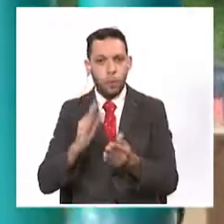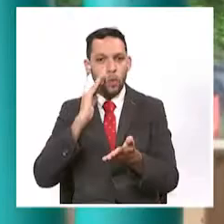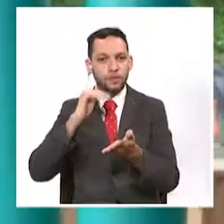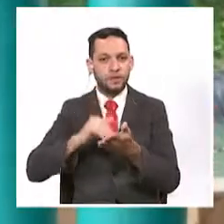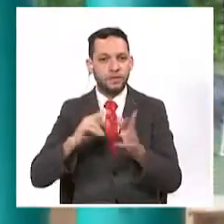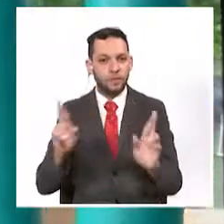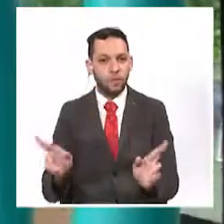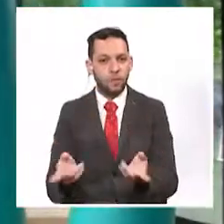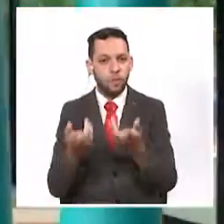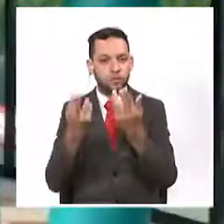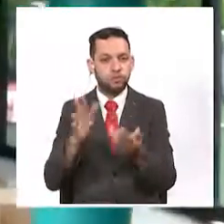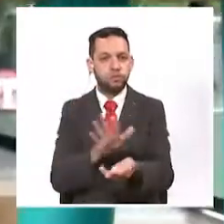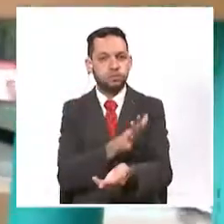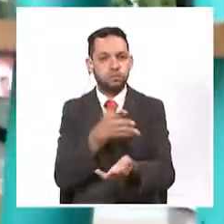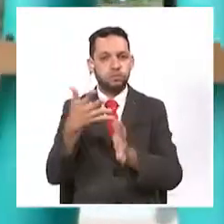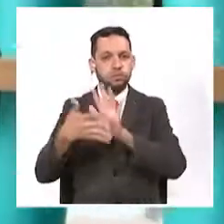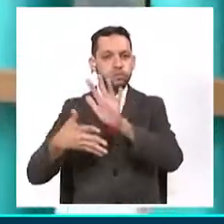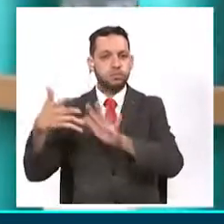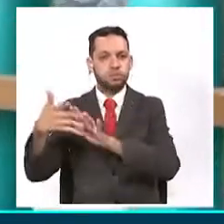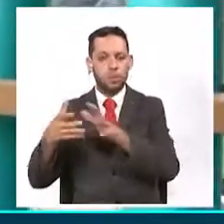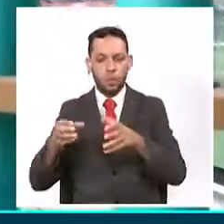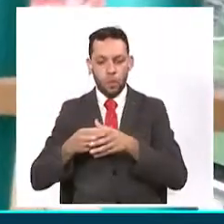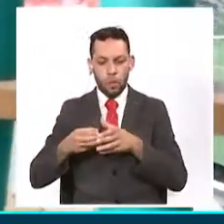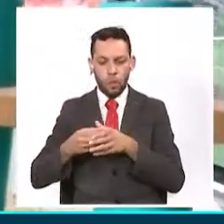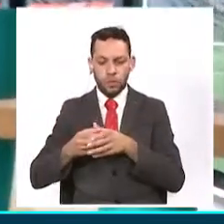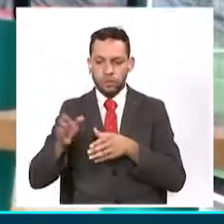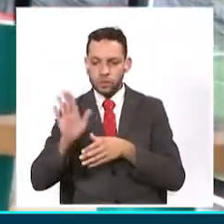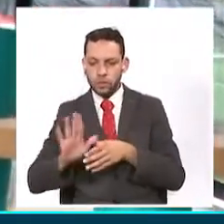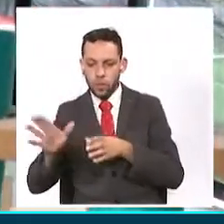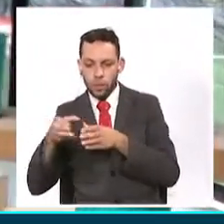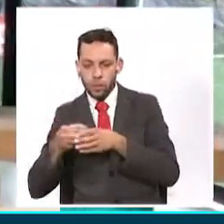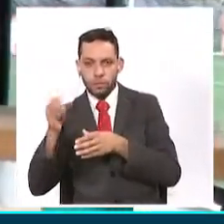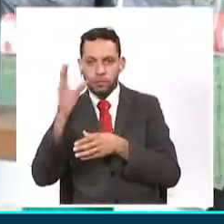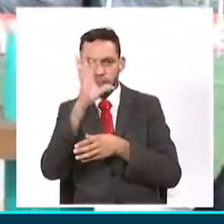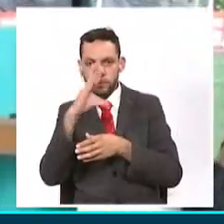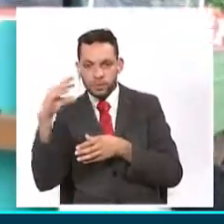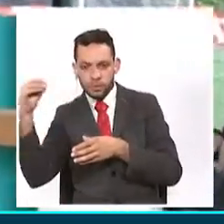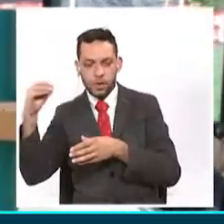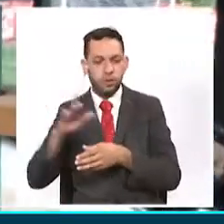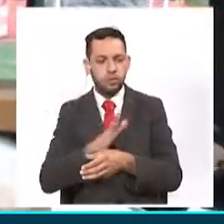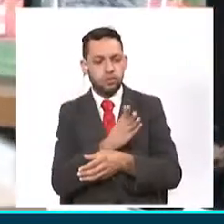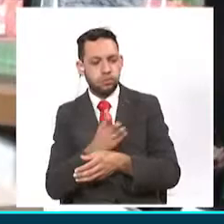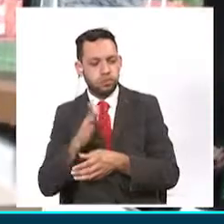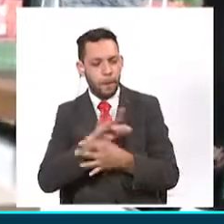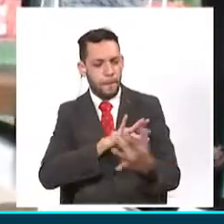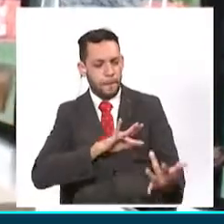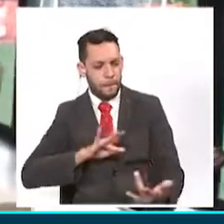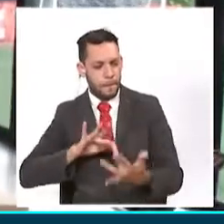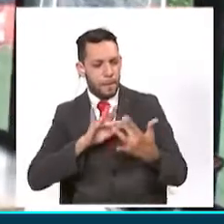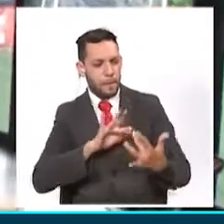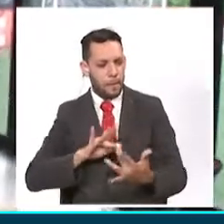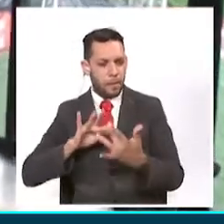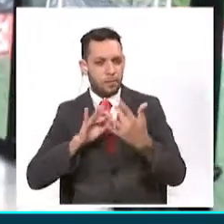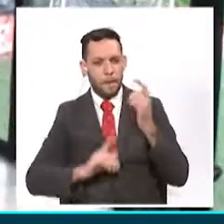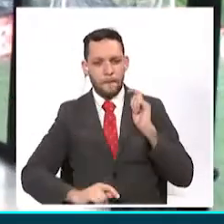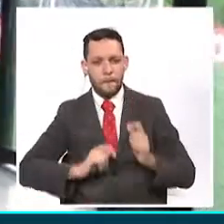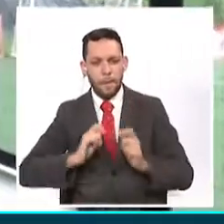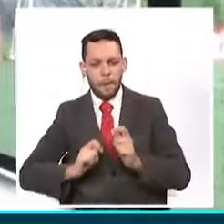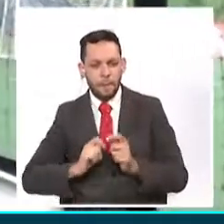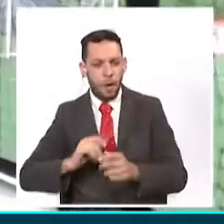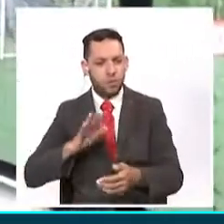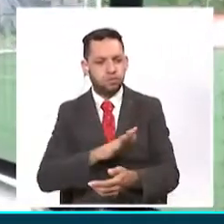Tutupá es una agrupación quindiana centrada en el uso de la percusión como elemento creativo para conectar públicos con su instinto rítmico.